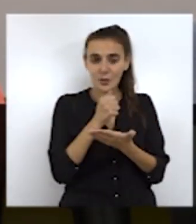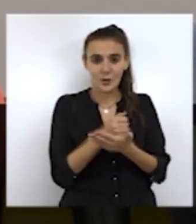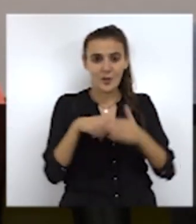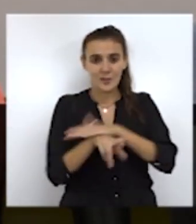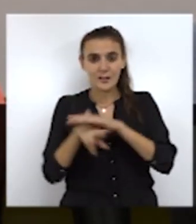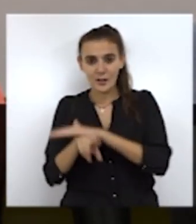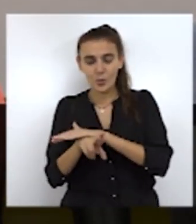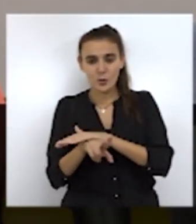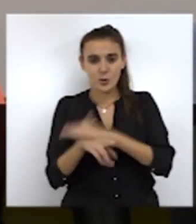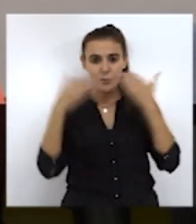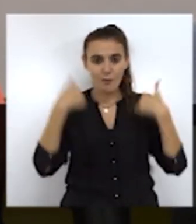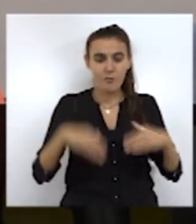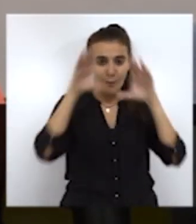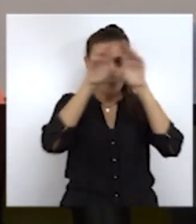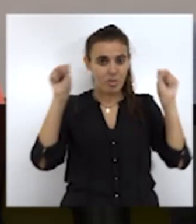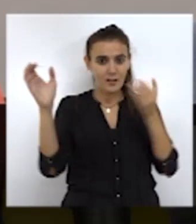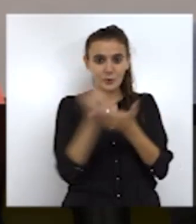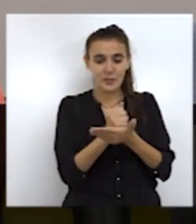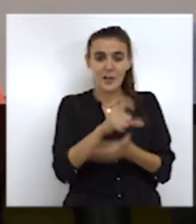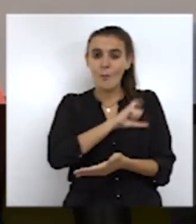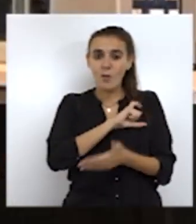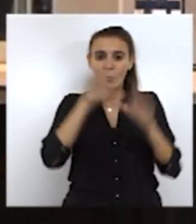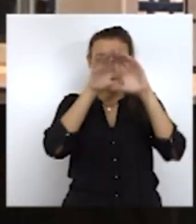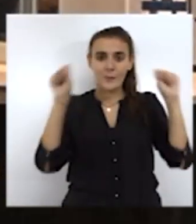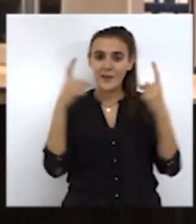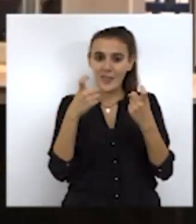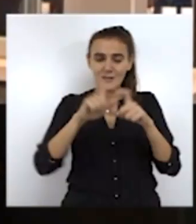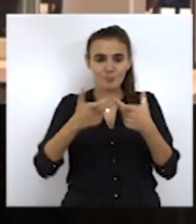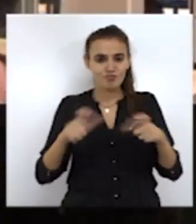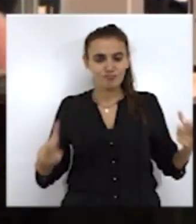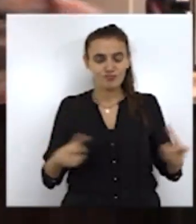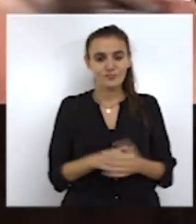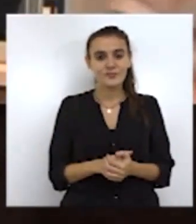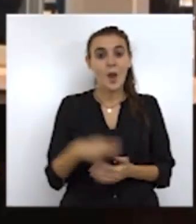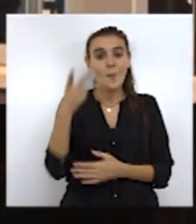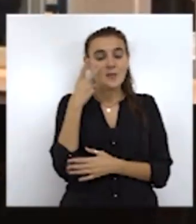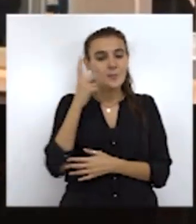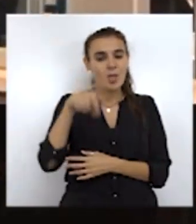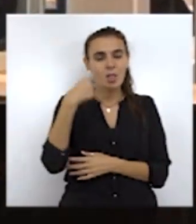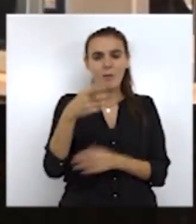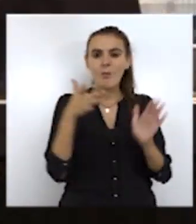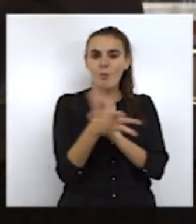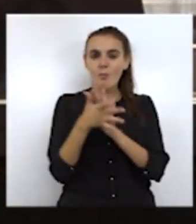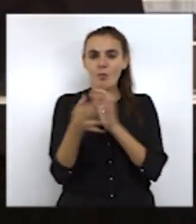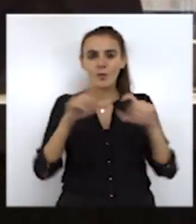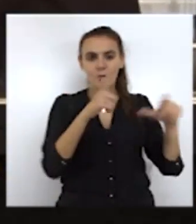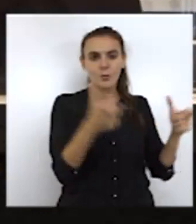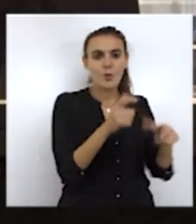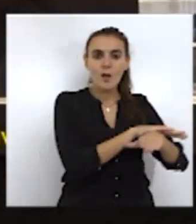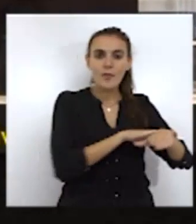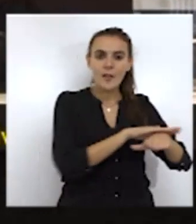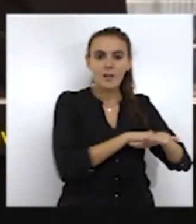dotar de medios a nuestros agentes y necesitamos más efectivos. Durante su visita, también ha aprovechado para mantener reuniones con la